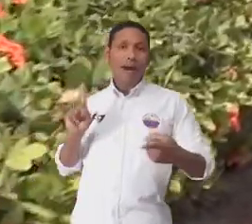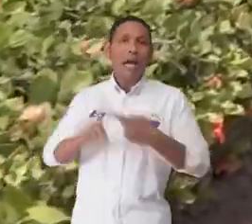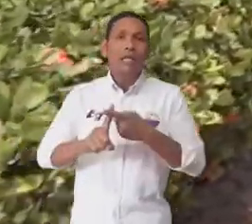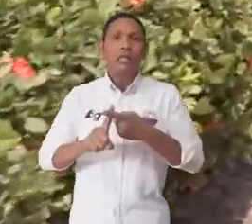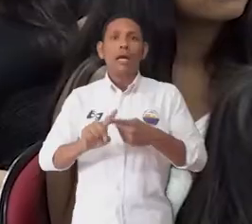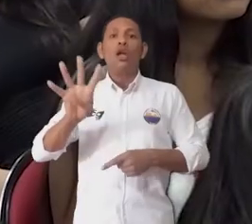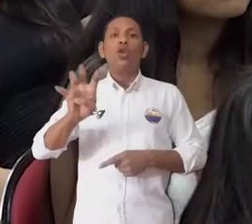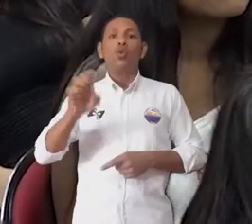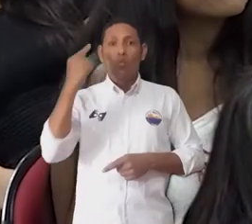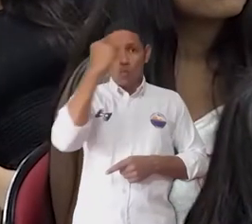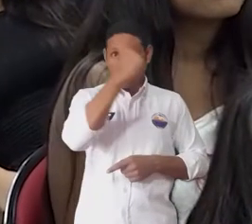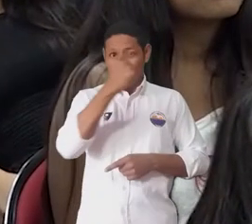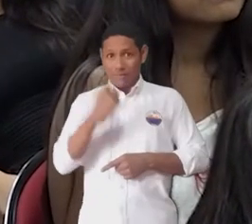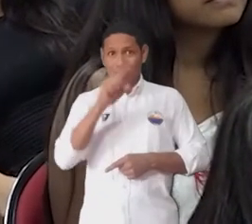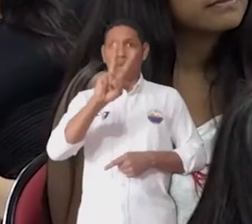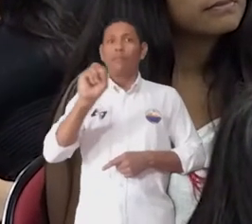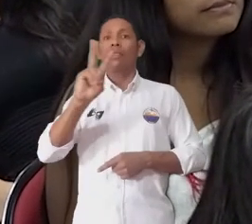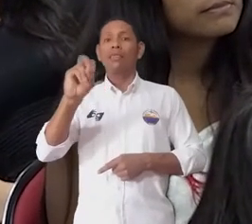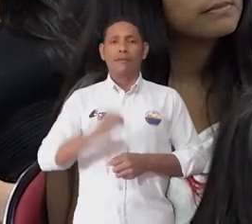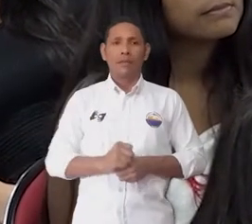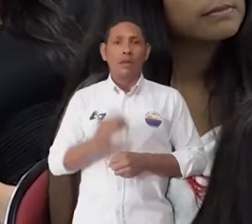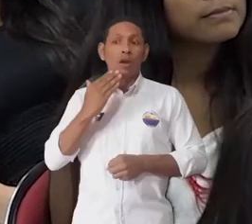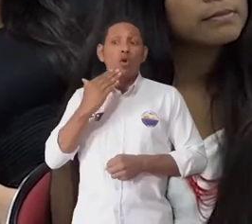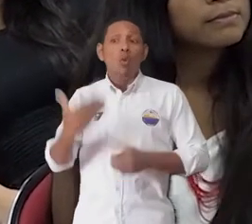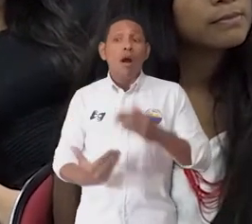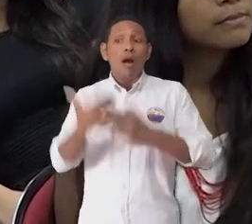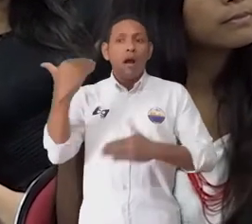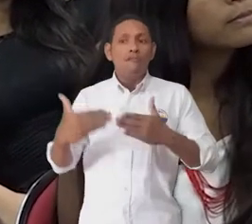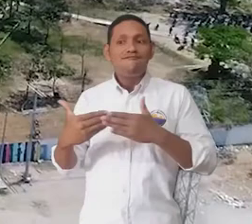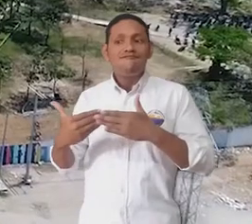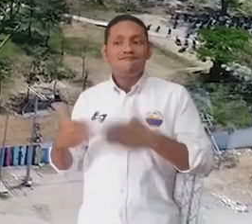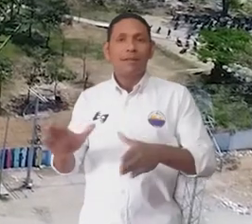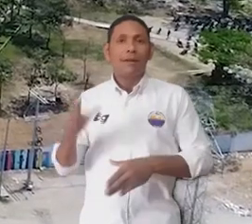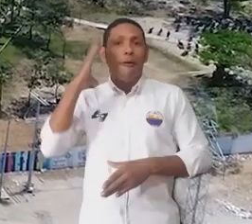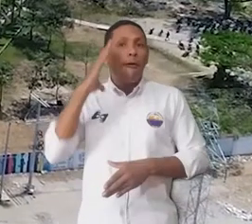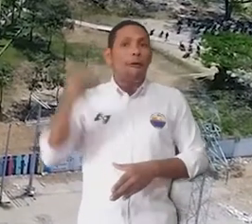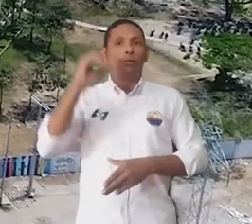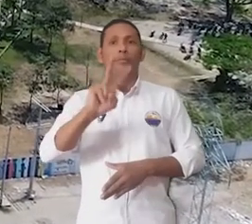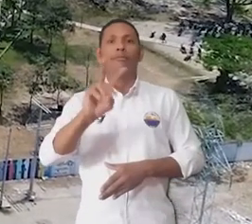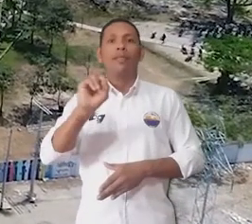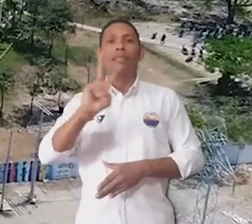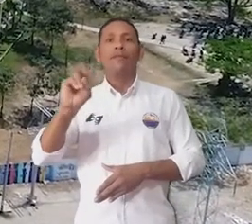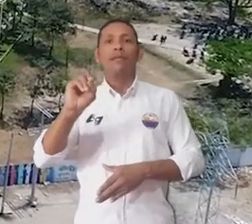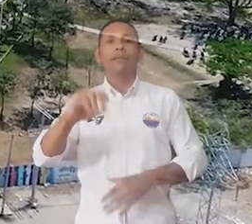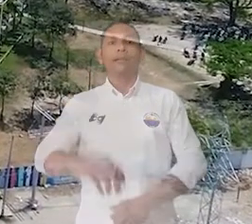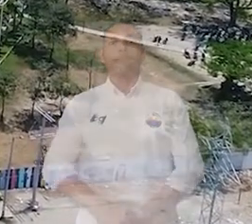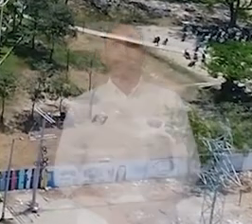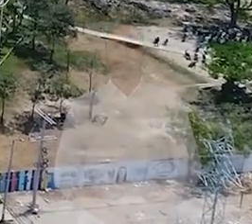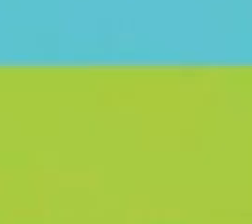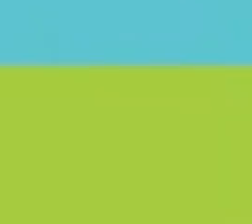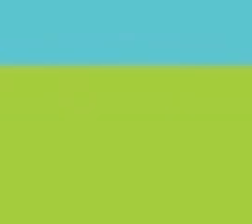se encuentra abierto hasta el 9 de septiembre del presente año, con el objetivo de iniciar actividades académicas en octubre del